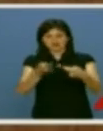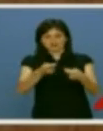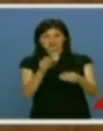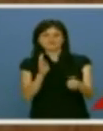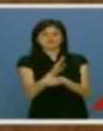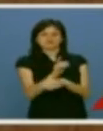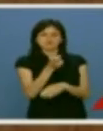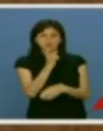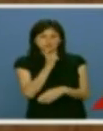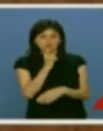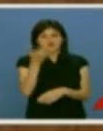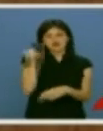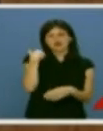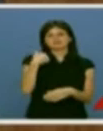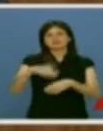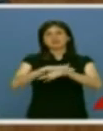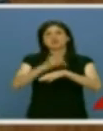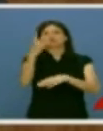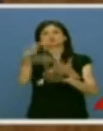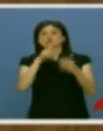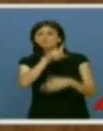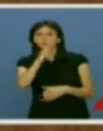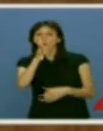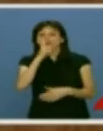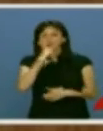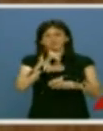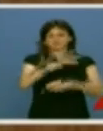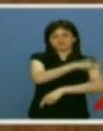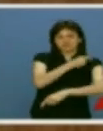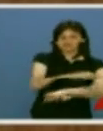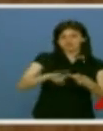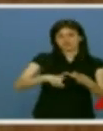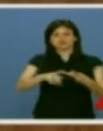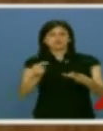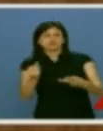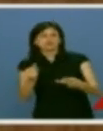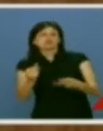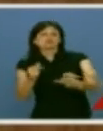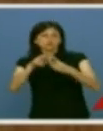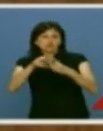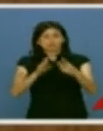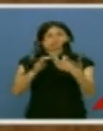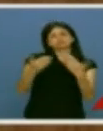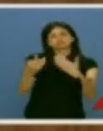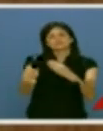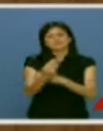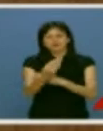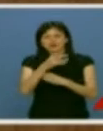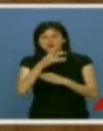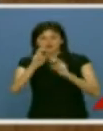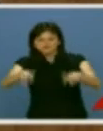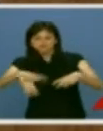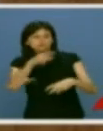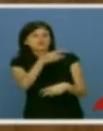ustedes con el Gobierno de José María Aznar en 2001 para recibir la sanidad y la educación, esa cuya financiación denuncia ahora. Es lo que quiere hacer con la